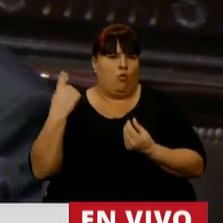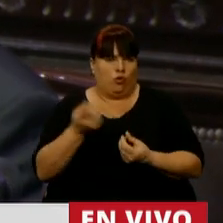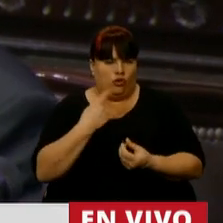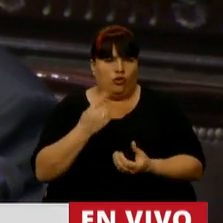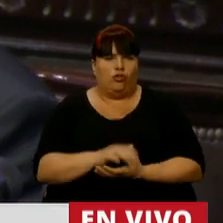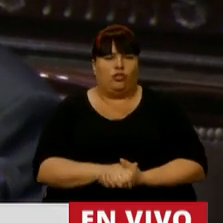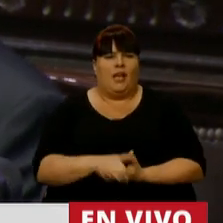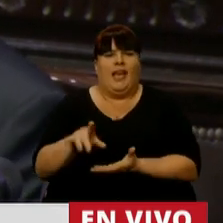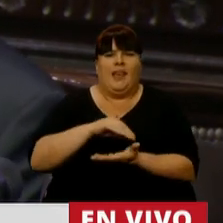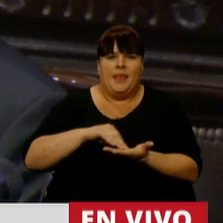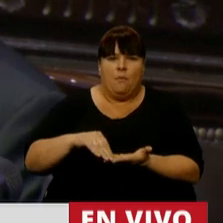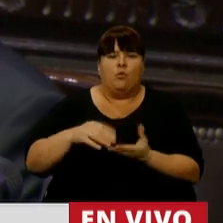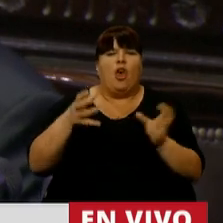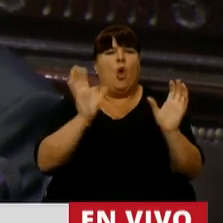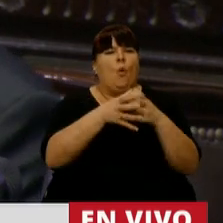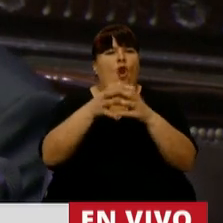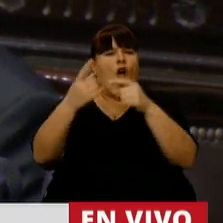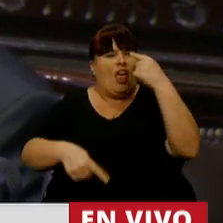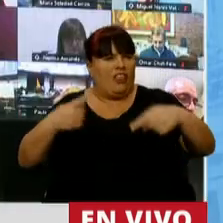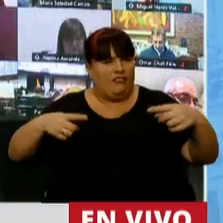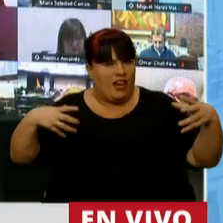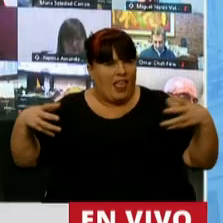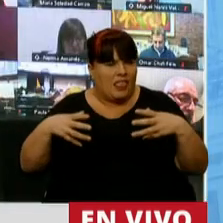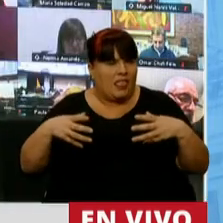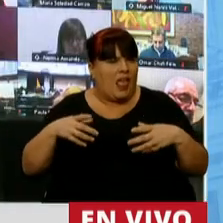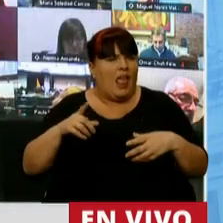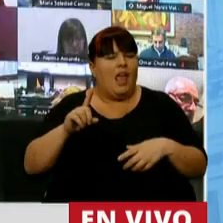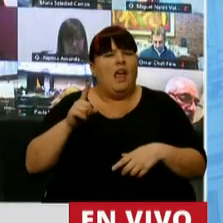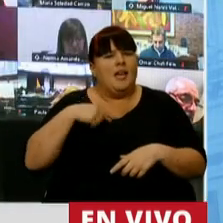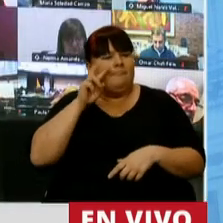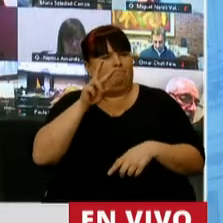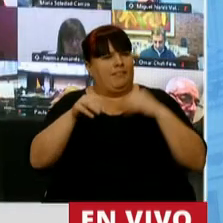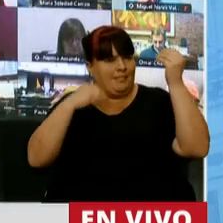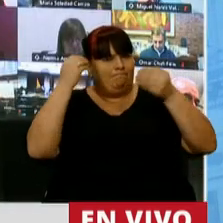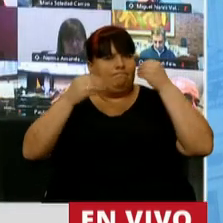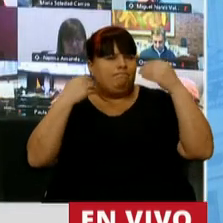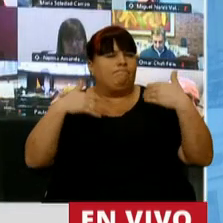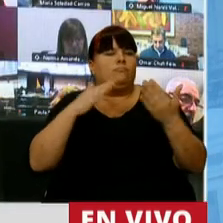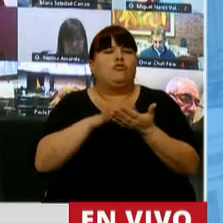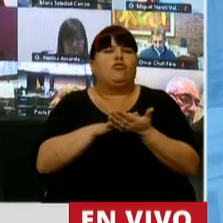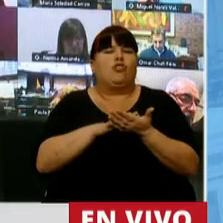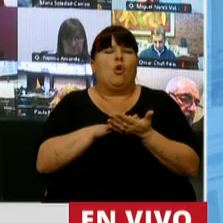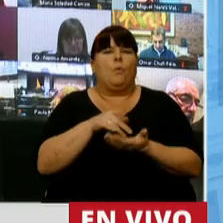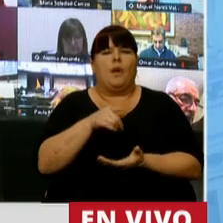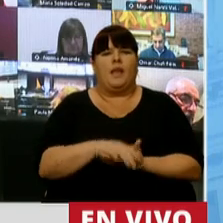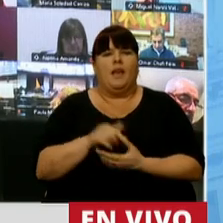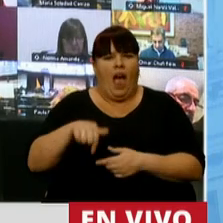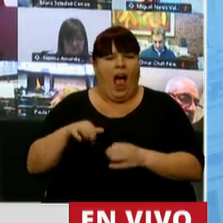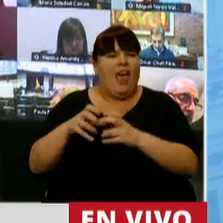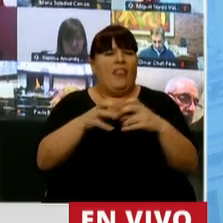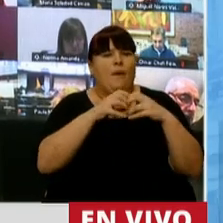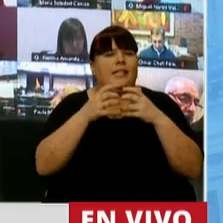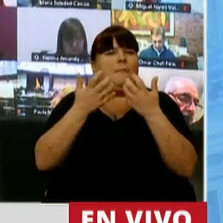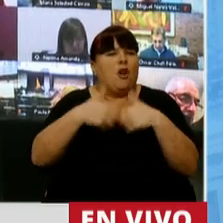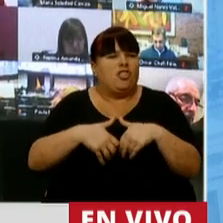los diputados de distintos bloques que vemos con preocupación el hecho de estar debatiendo un